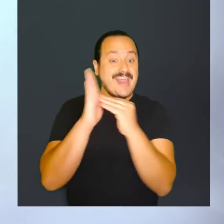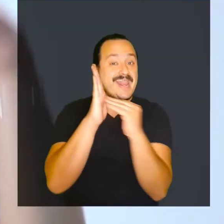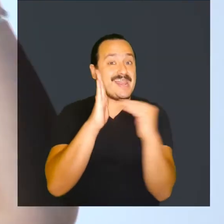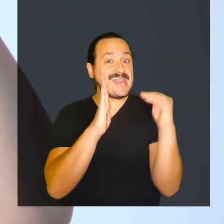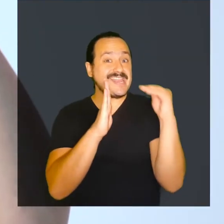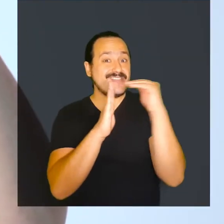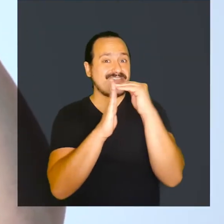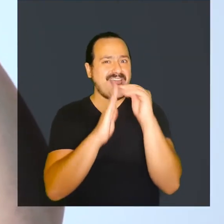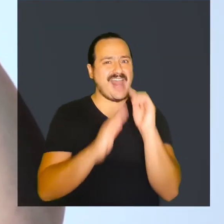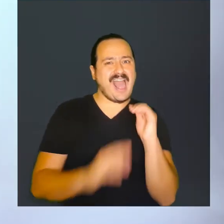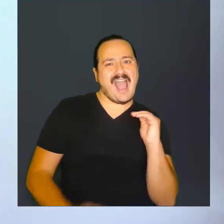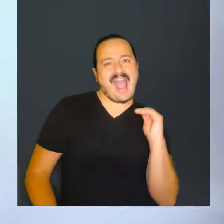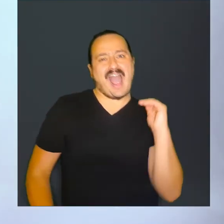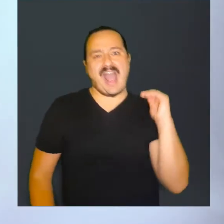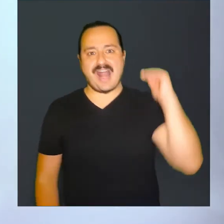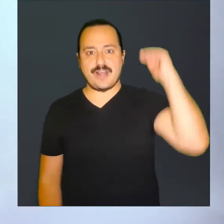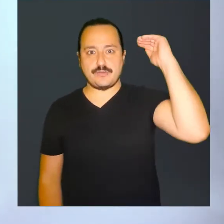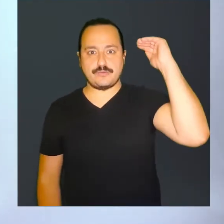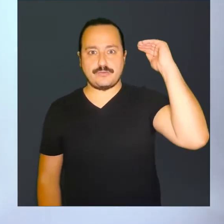Y nivel alto